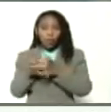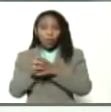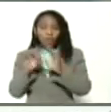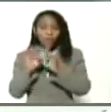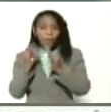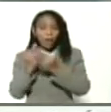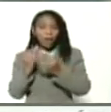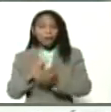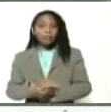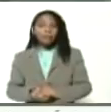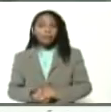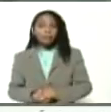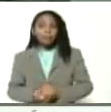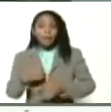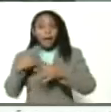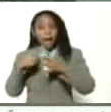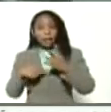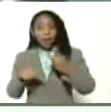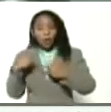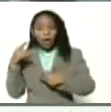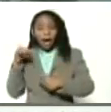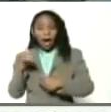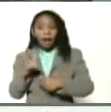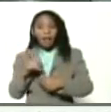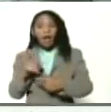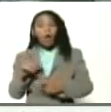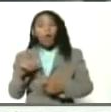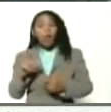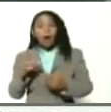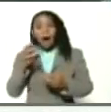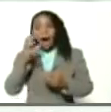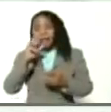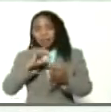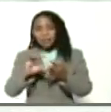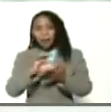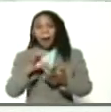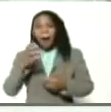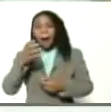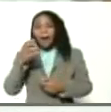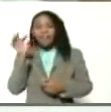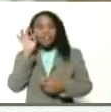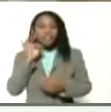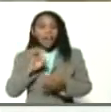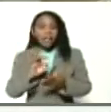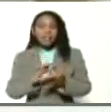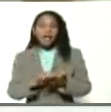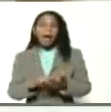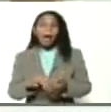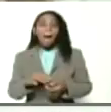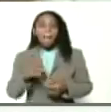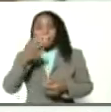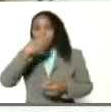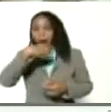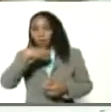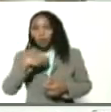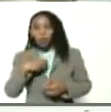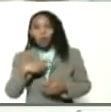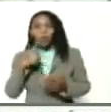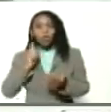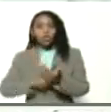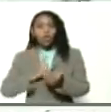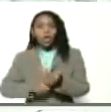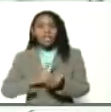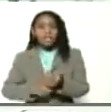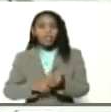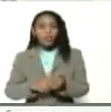familiar entre los que están guayaba fresa mango mora chorizo chicharrón